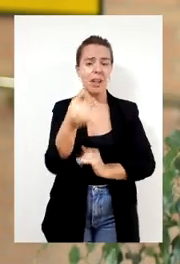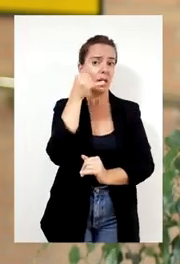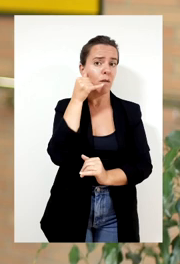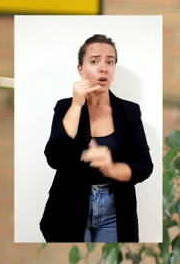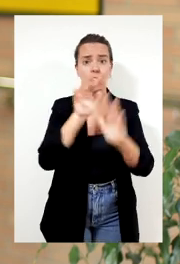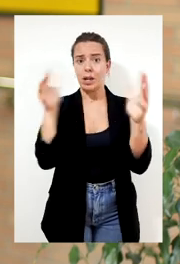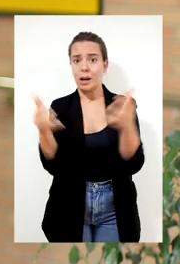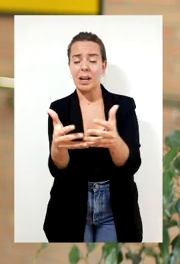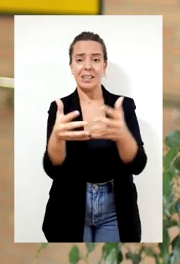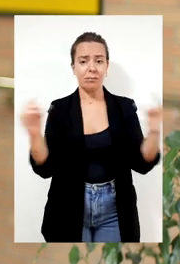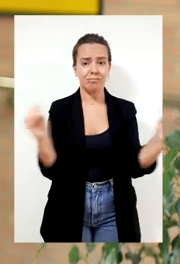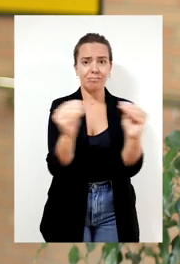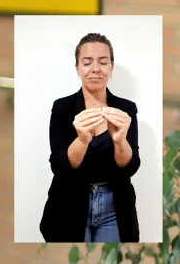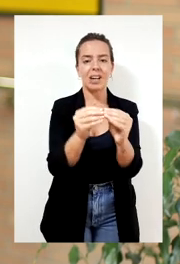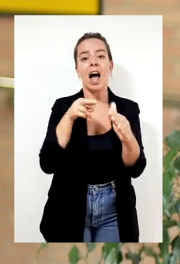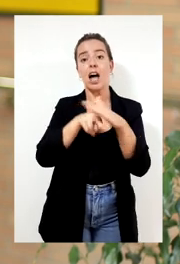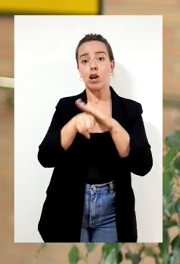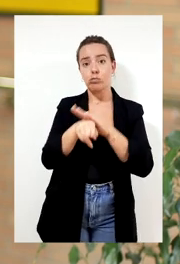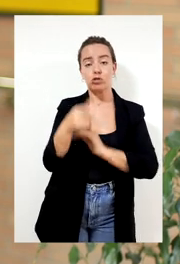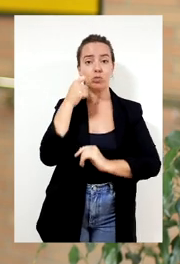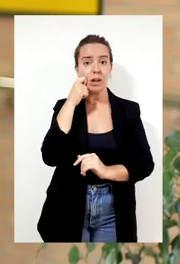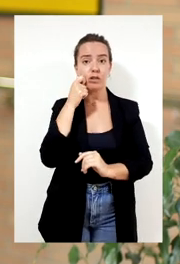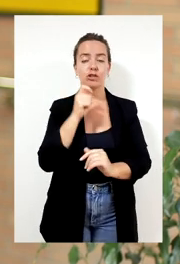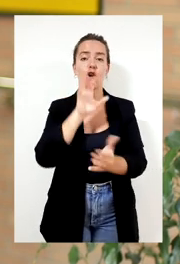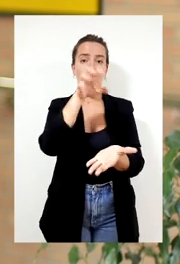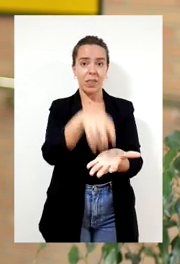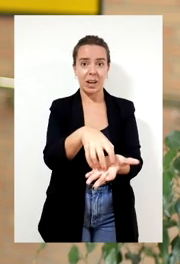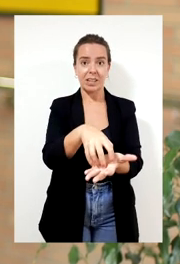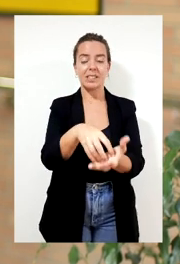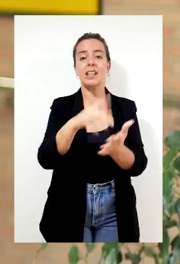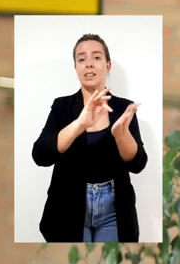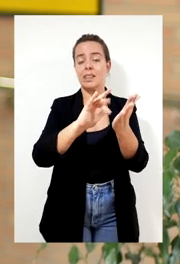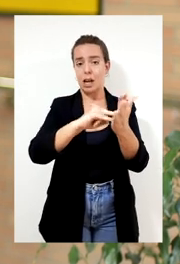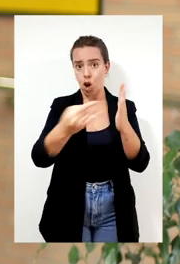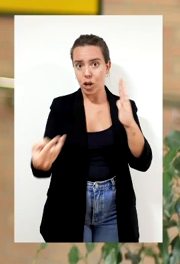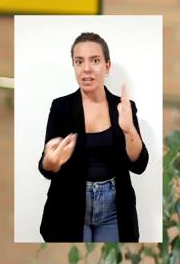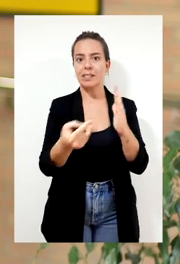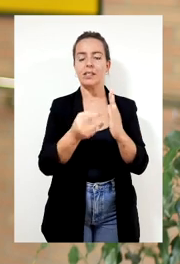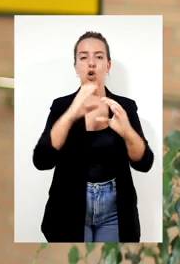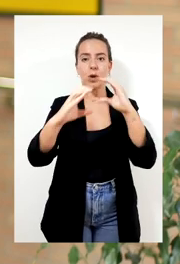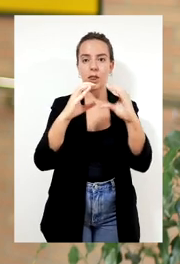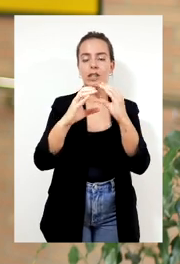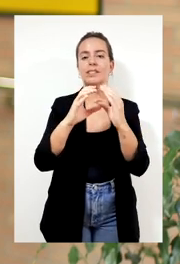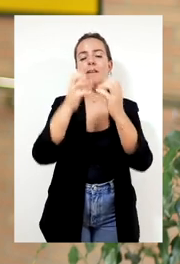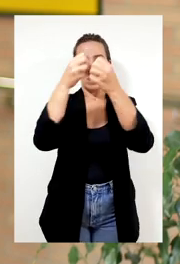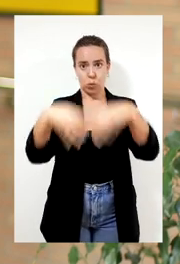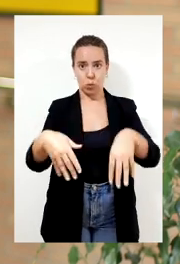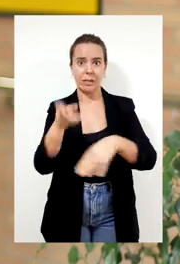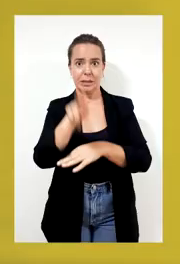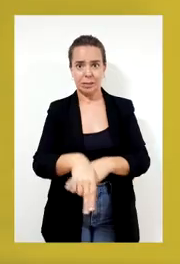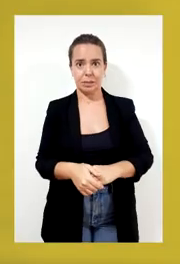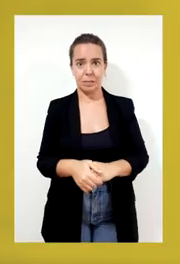unificado vía telefónica y telemática en materia de recursos humanos, oficinas, tecnologías, comunicaciones e